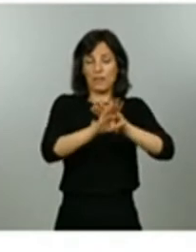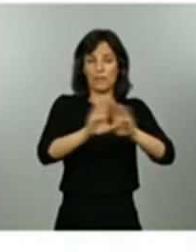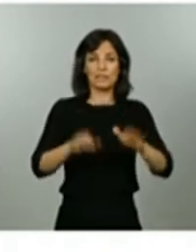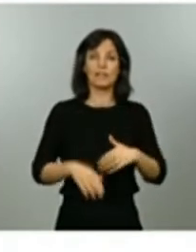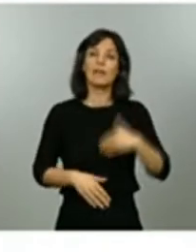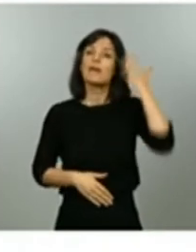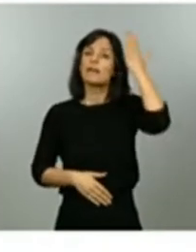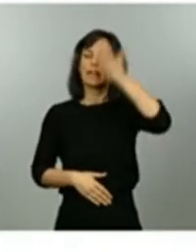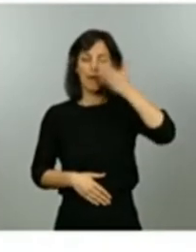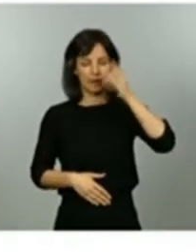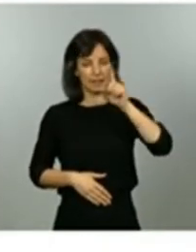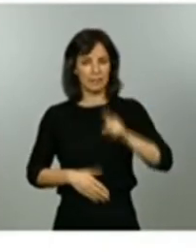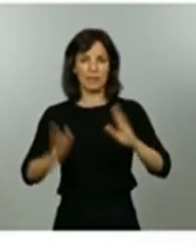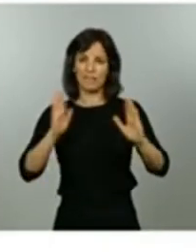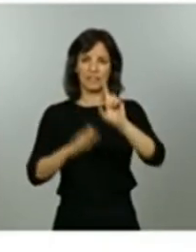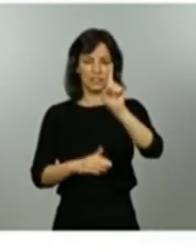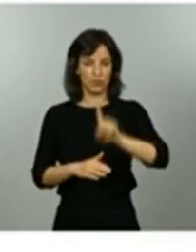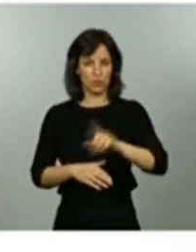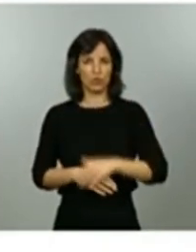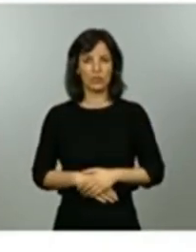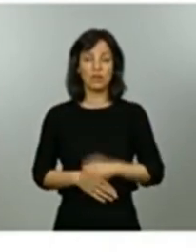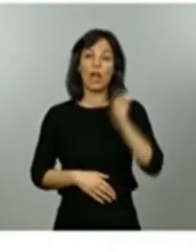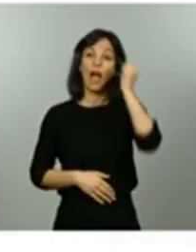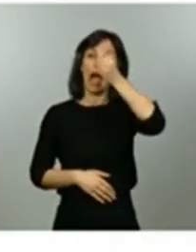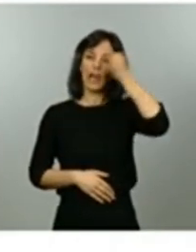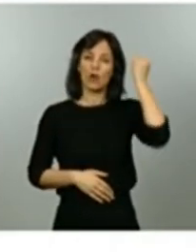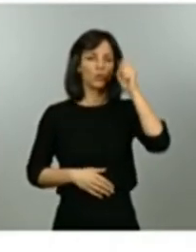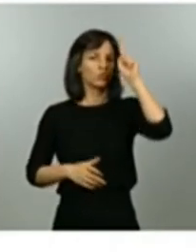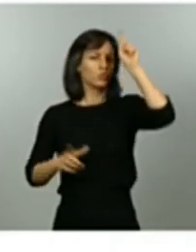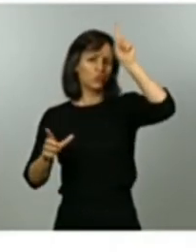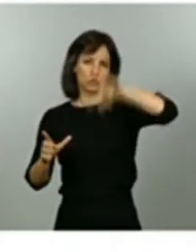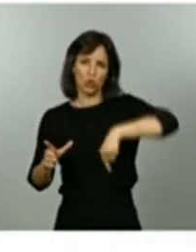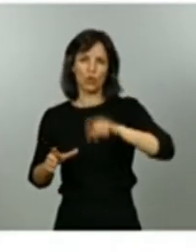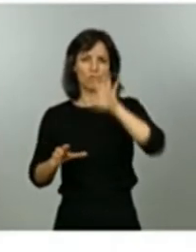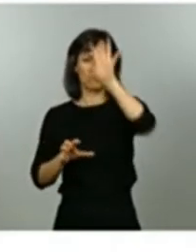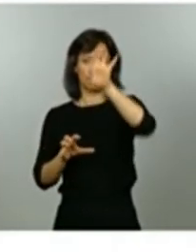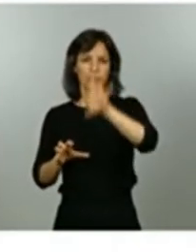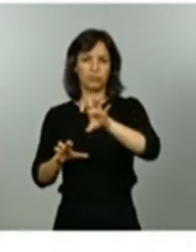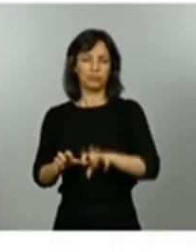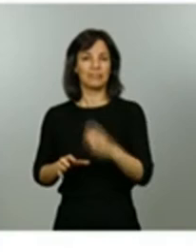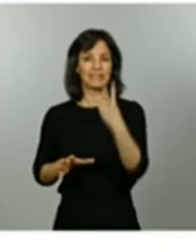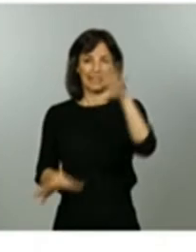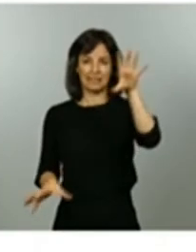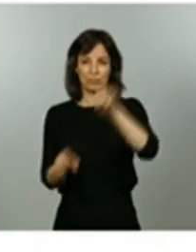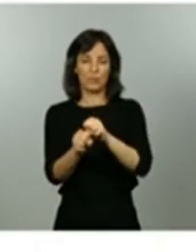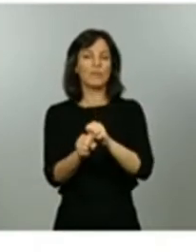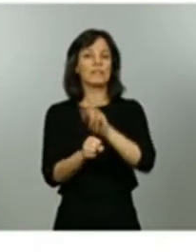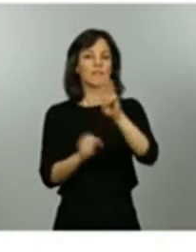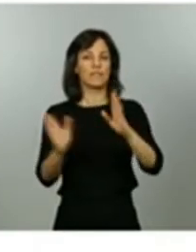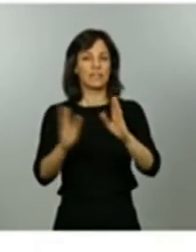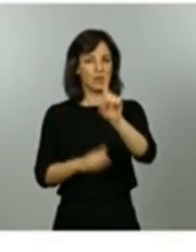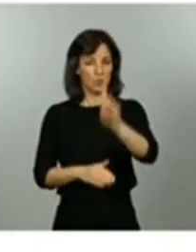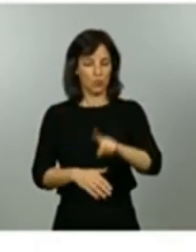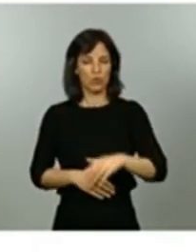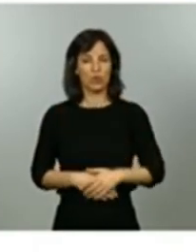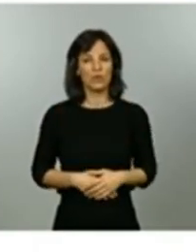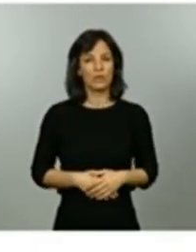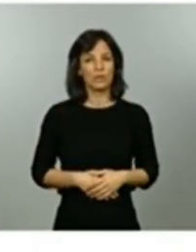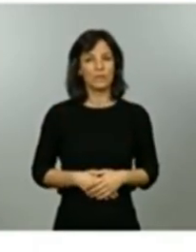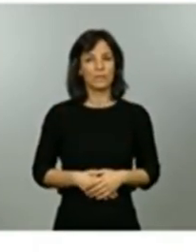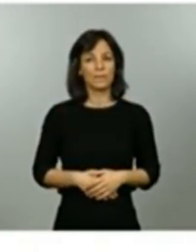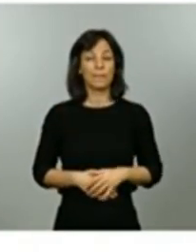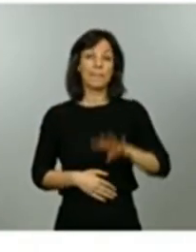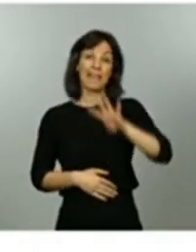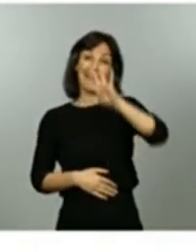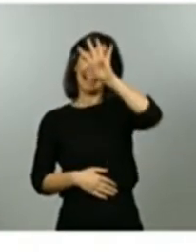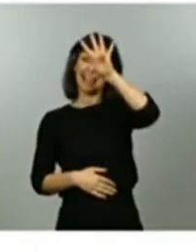a la fase 1 Aragón pasa todo el territorio las tres provincias a la fase 1 en Cataluña pasan a